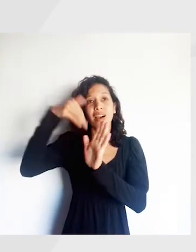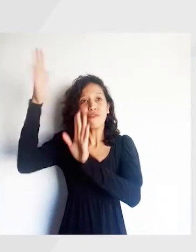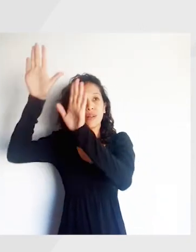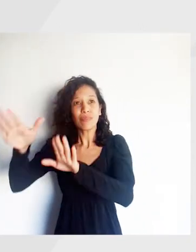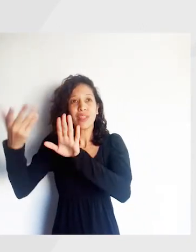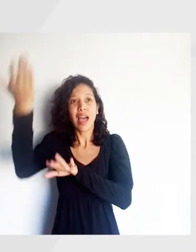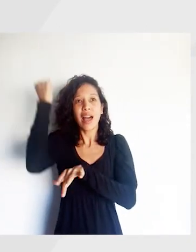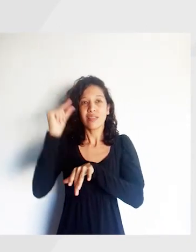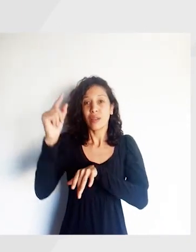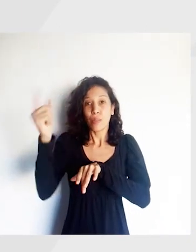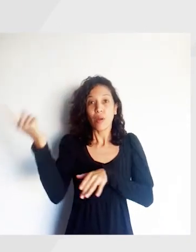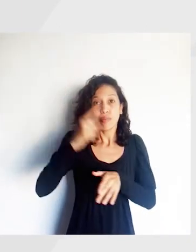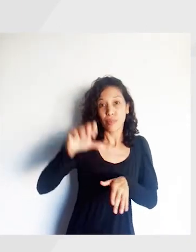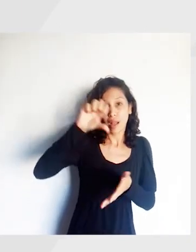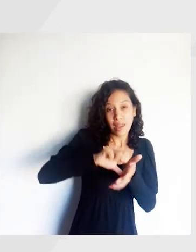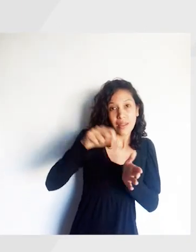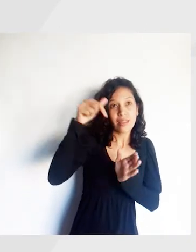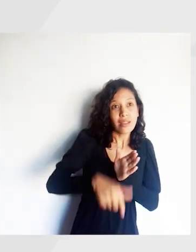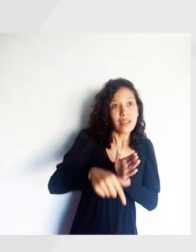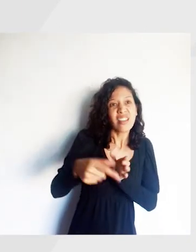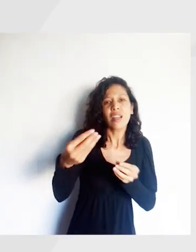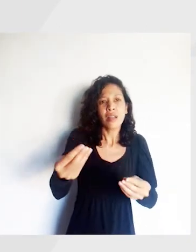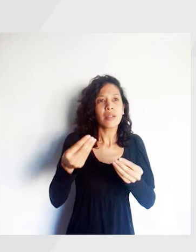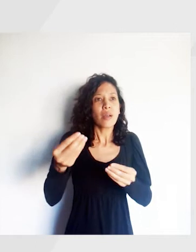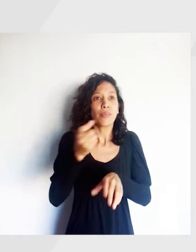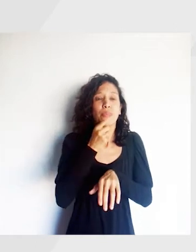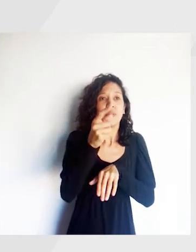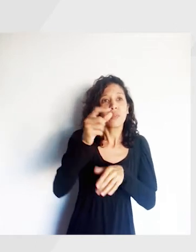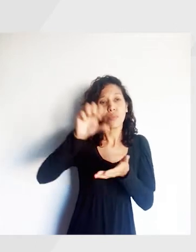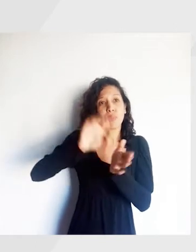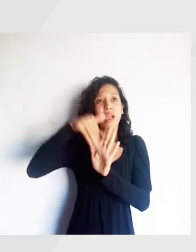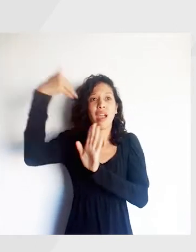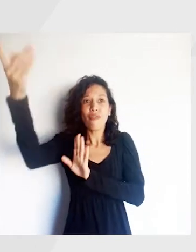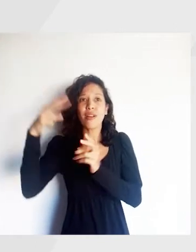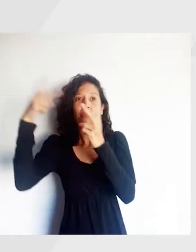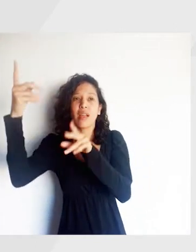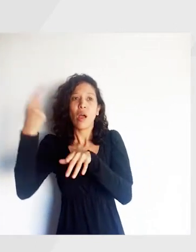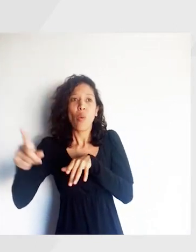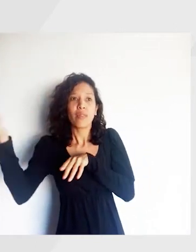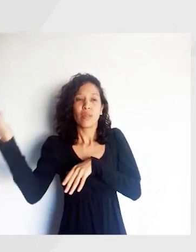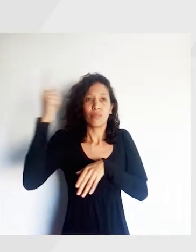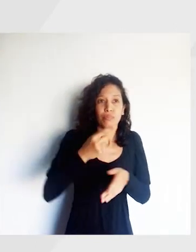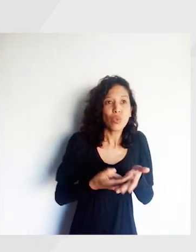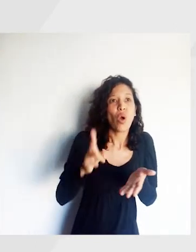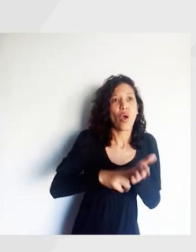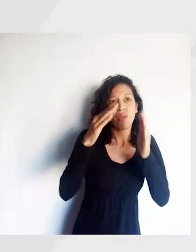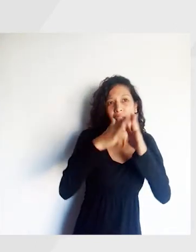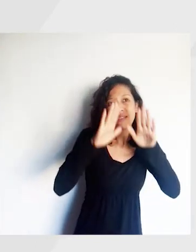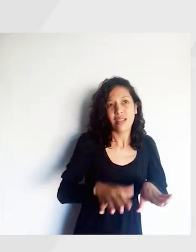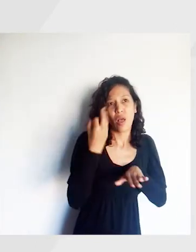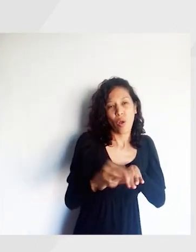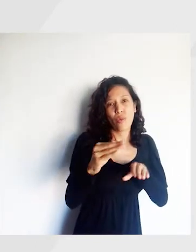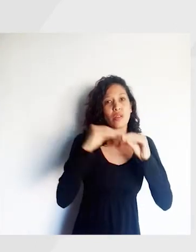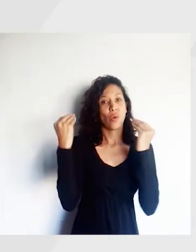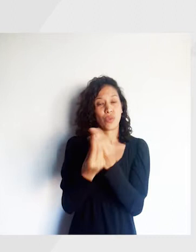el exterior y volviste hace poco al país? Si viajaste al exterior, deberás cumplir con el aislamiento preventivo obligatorio por 14 días